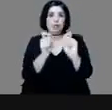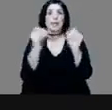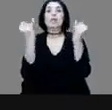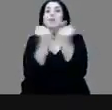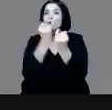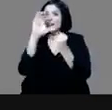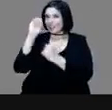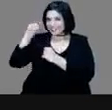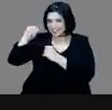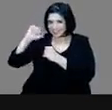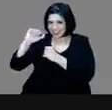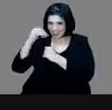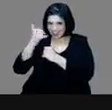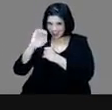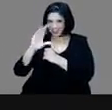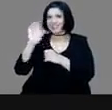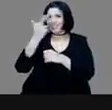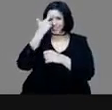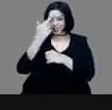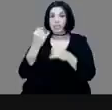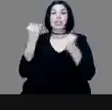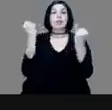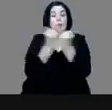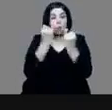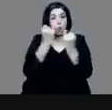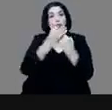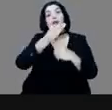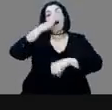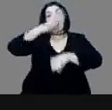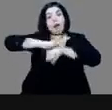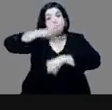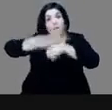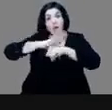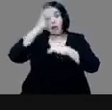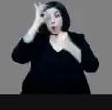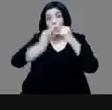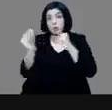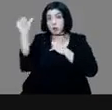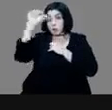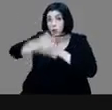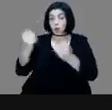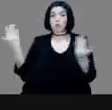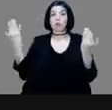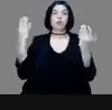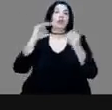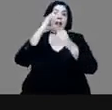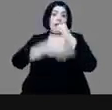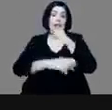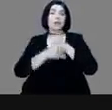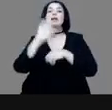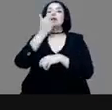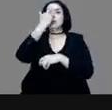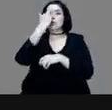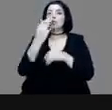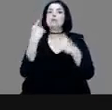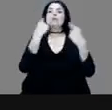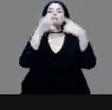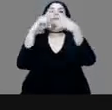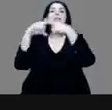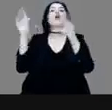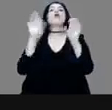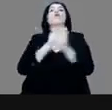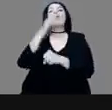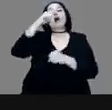les recuerdo que al finalizar la conferencia vamos a dar las instrucciones finales para este ensayo, los recordatorios y el anuncio del